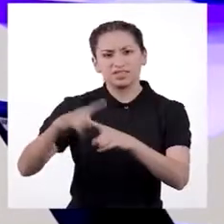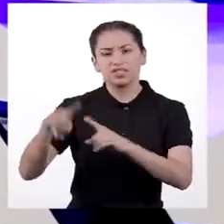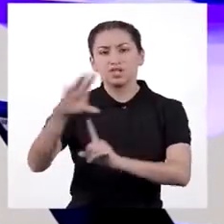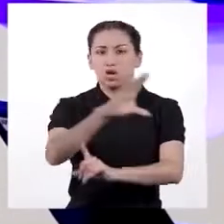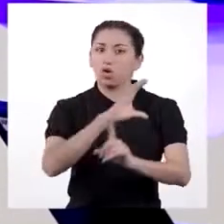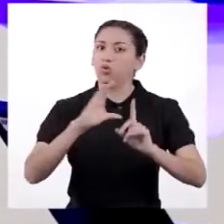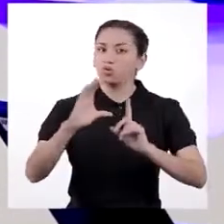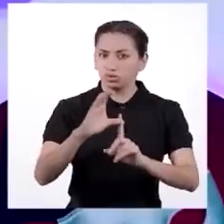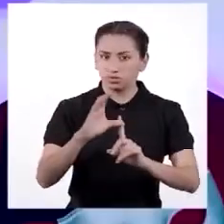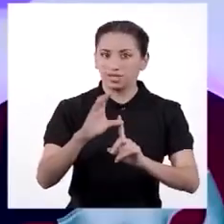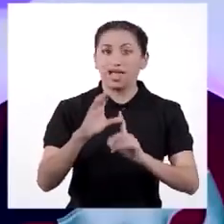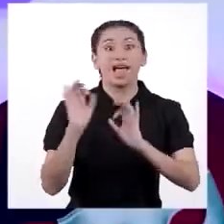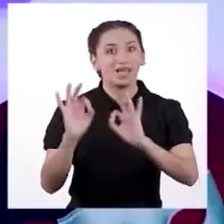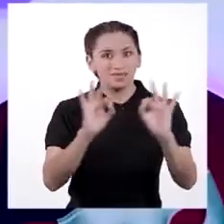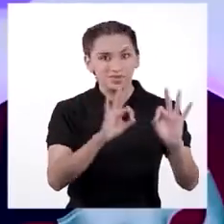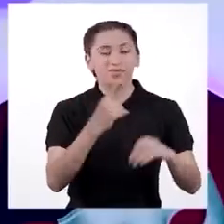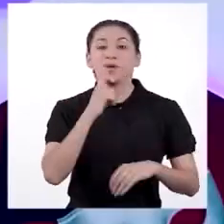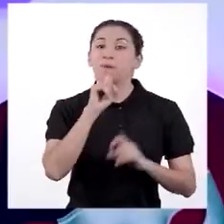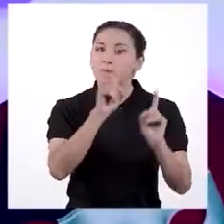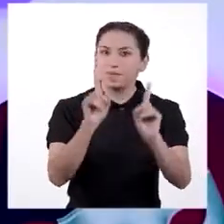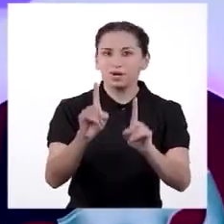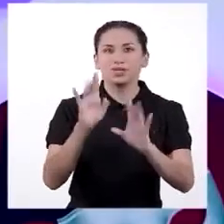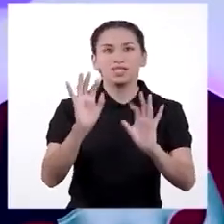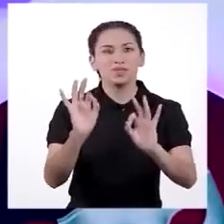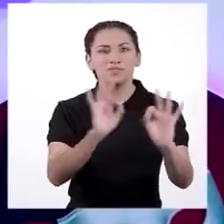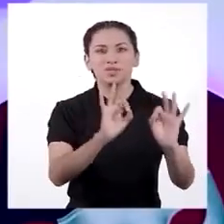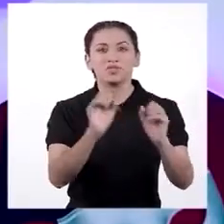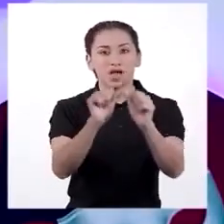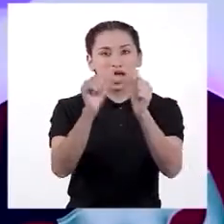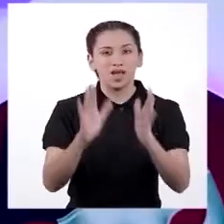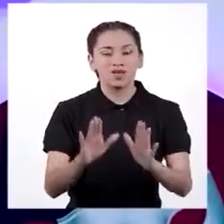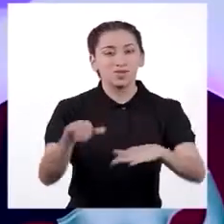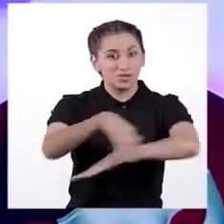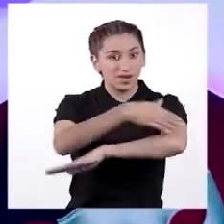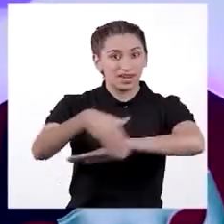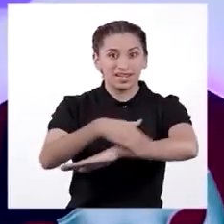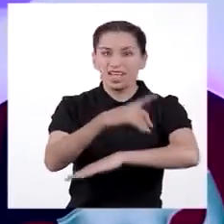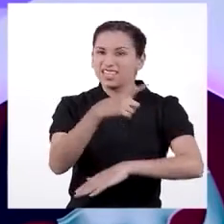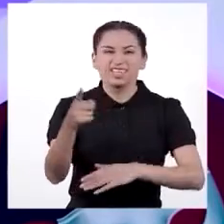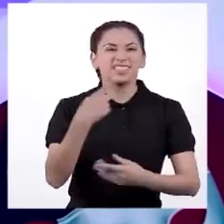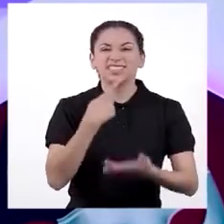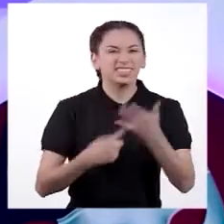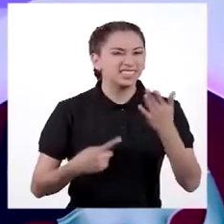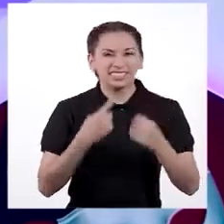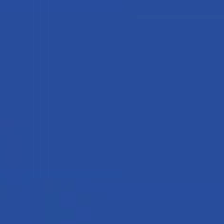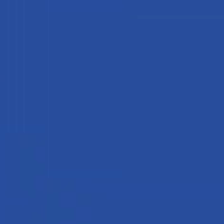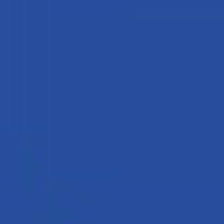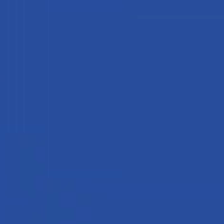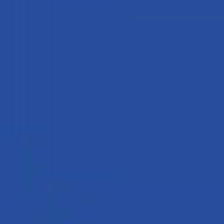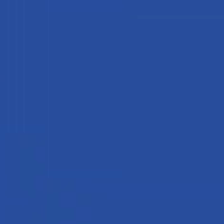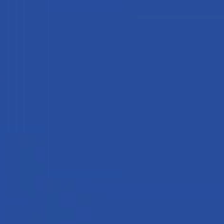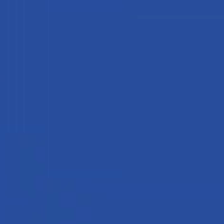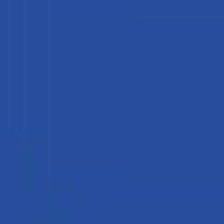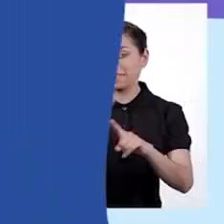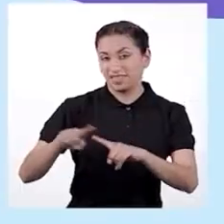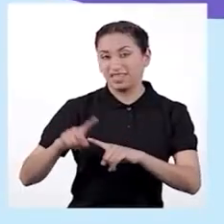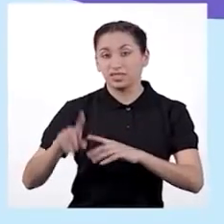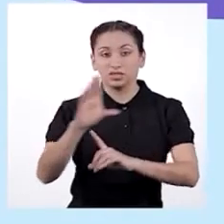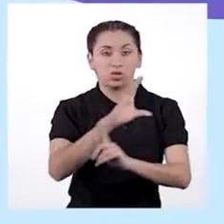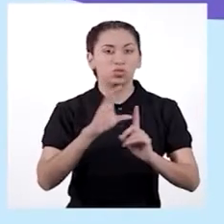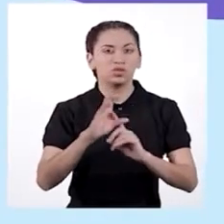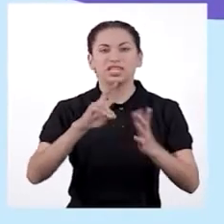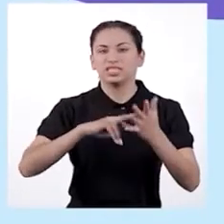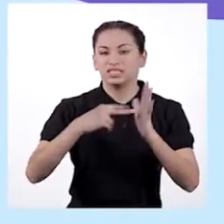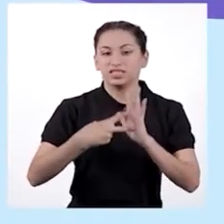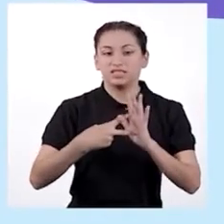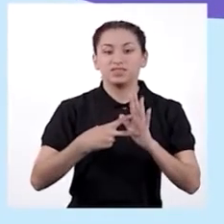diversidad cultural? Justamente fue lo que le preguntamos a un grupo de estudiantes en las calles. Y esto fue lo que nos contestaron. Para mí la diversidad